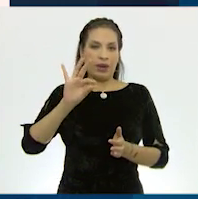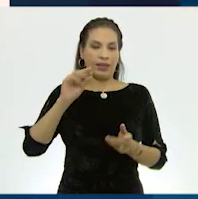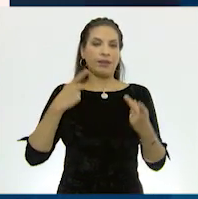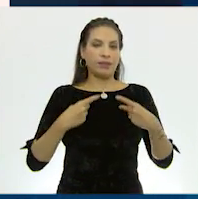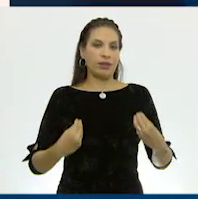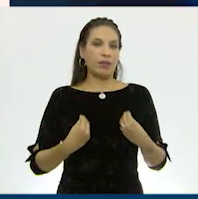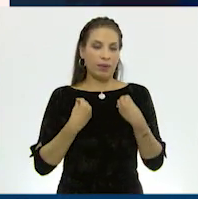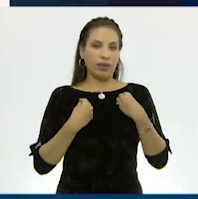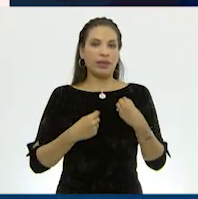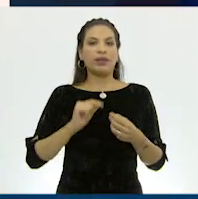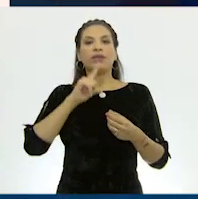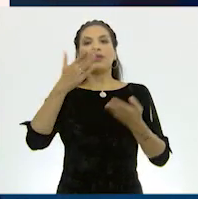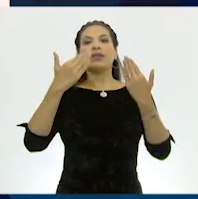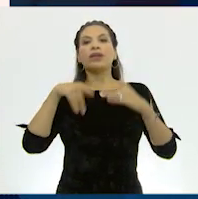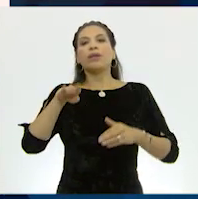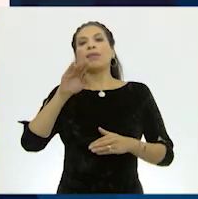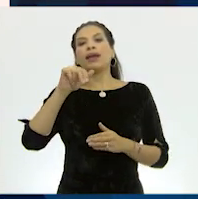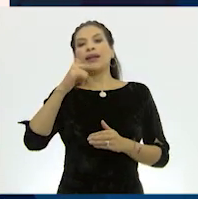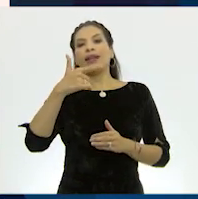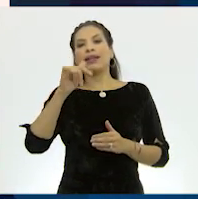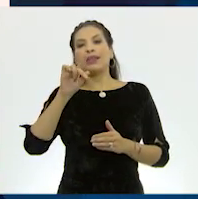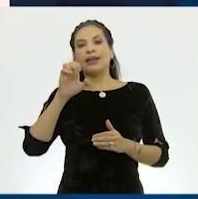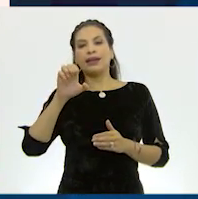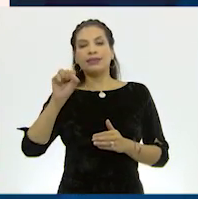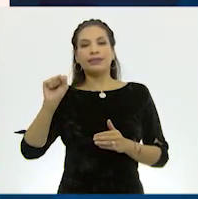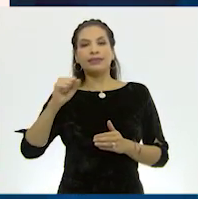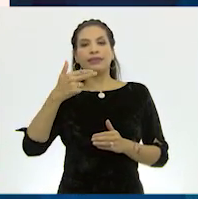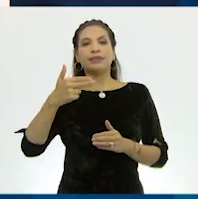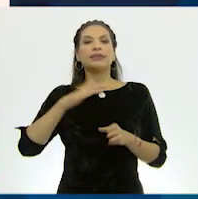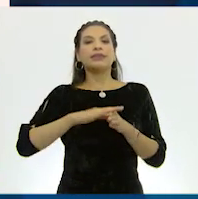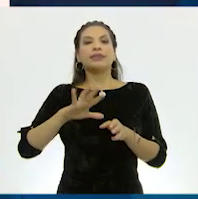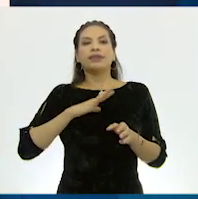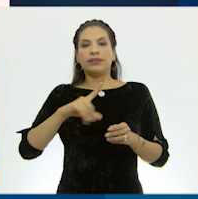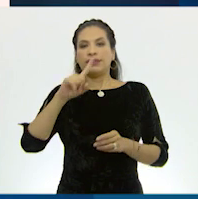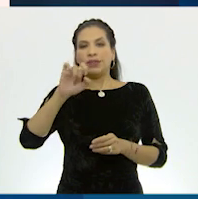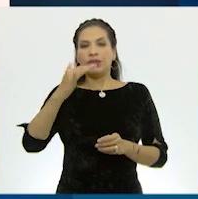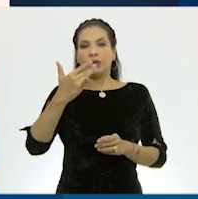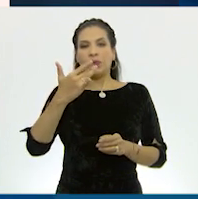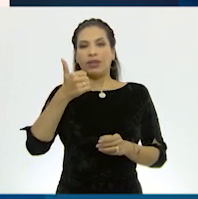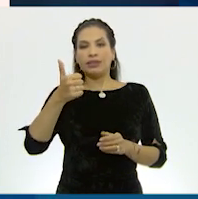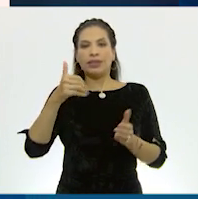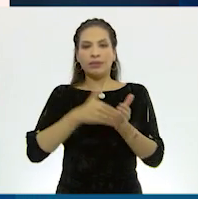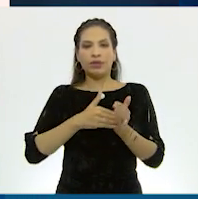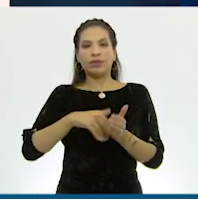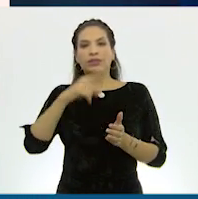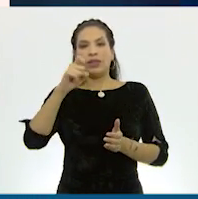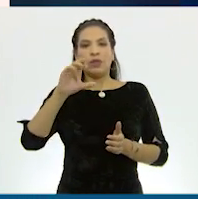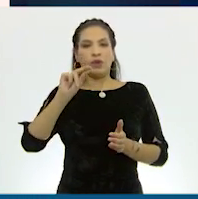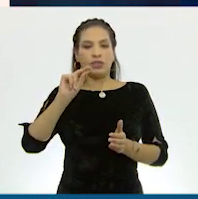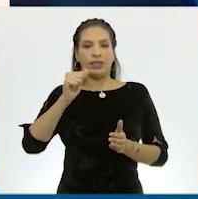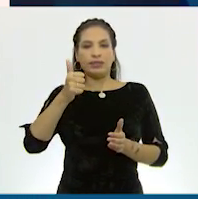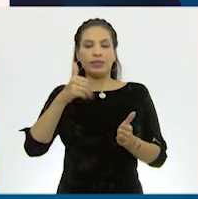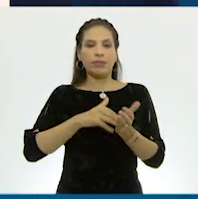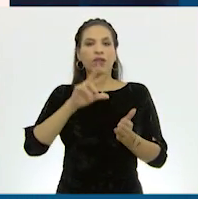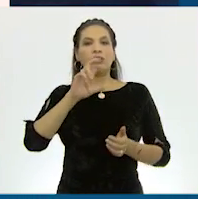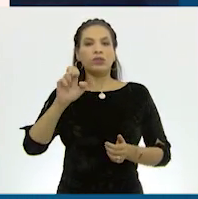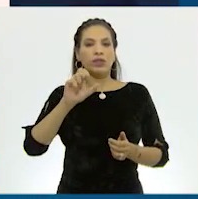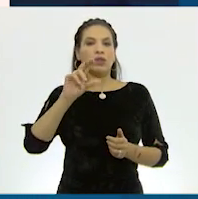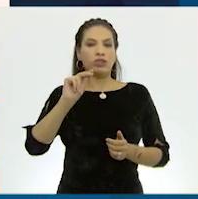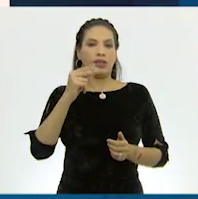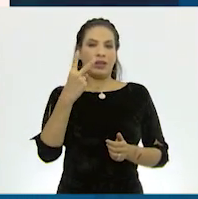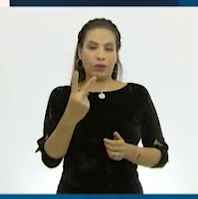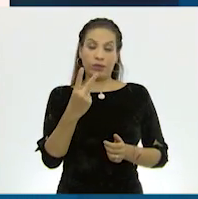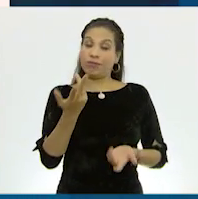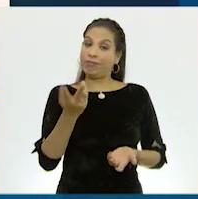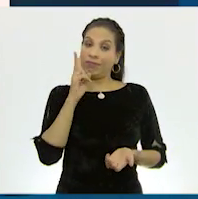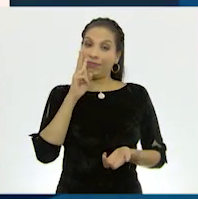habitantes y Bangladesh con 156 millones 186 mil 882.